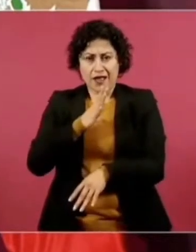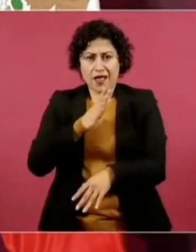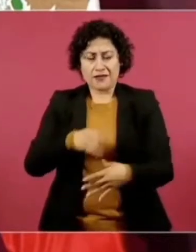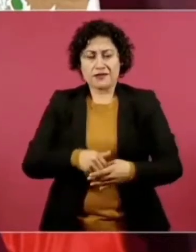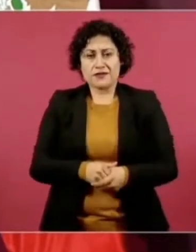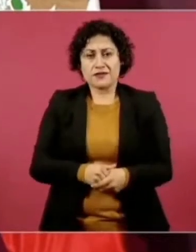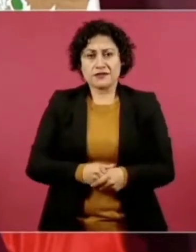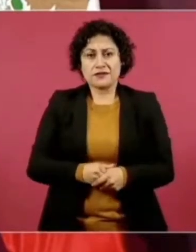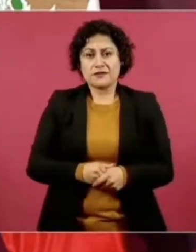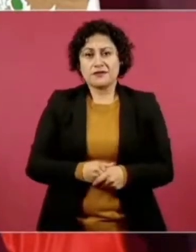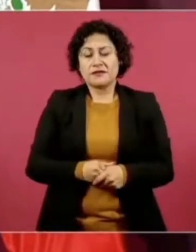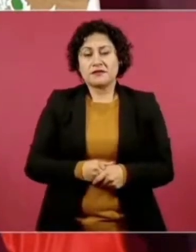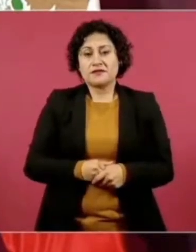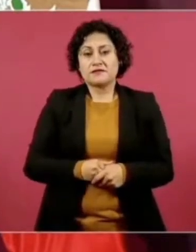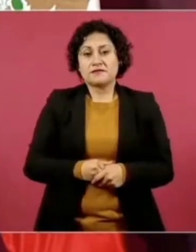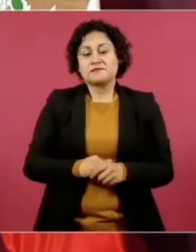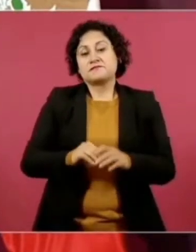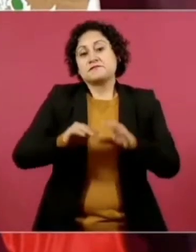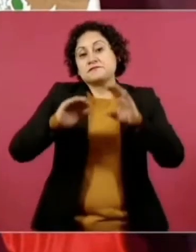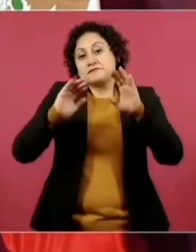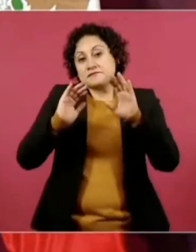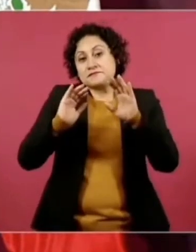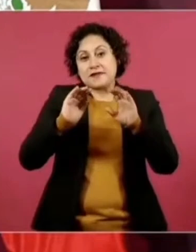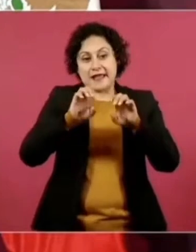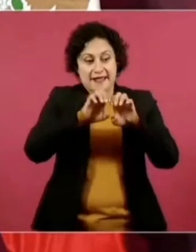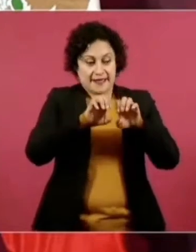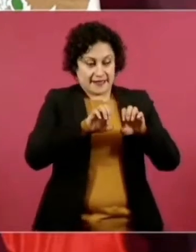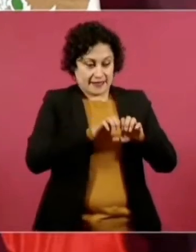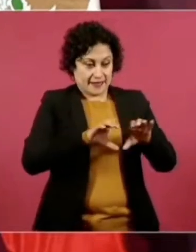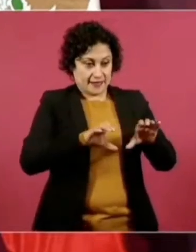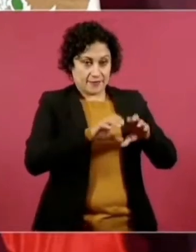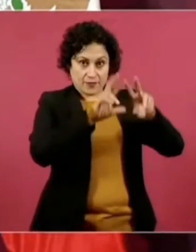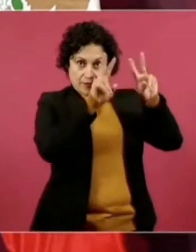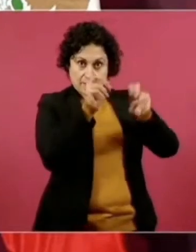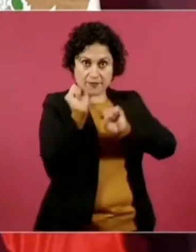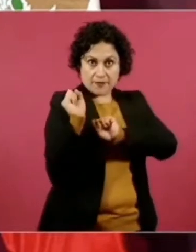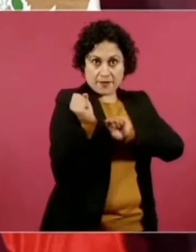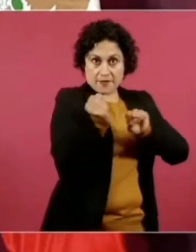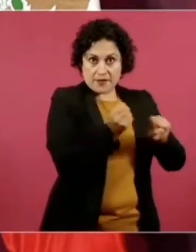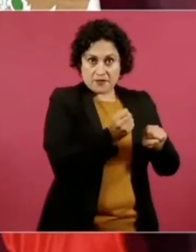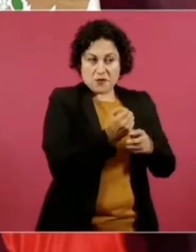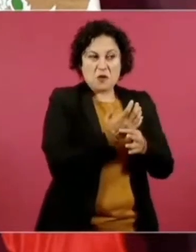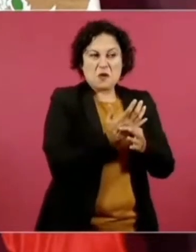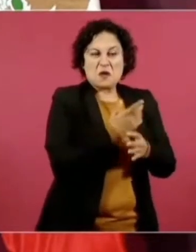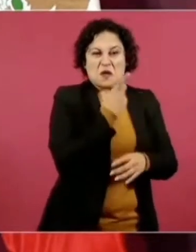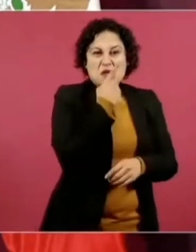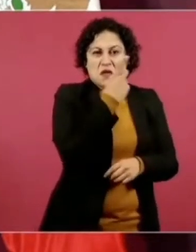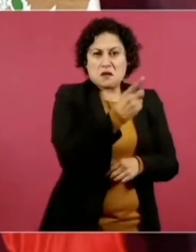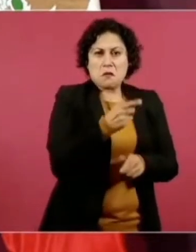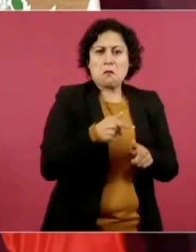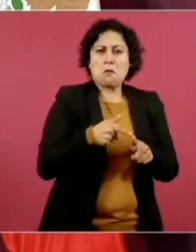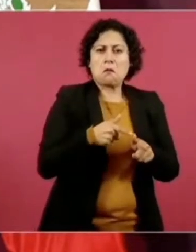Y como se dice en el béisbol, esto no se acaba hasta que se acaba,